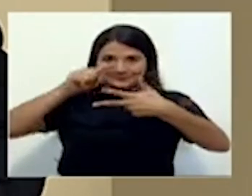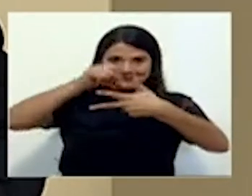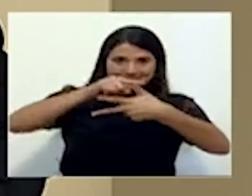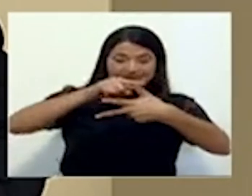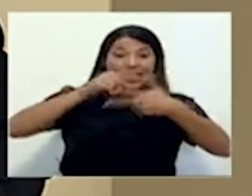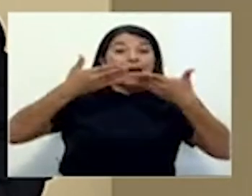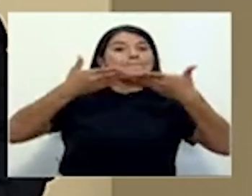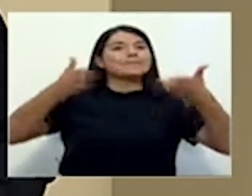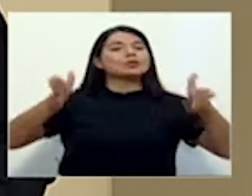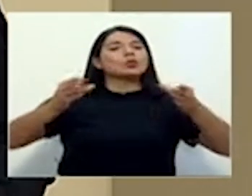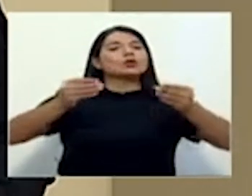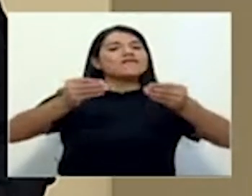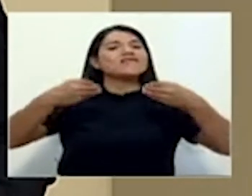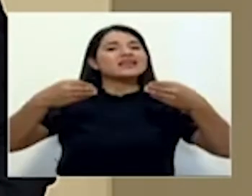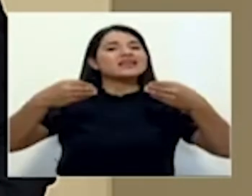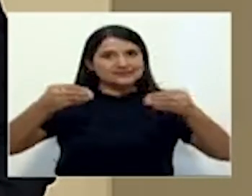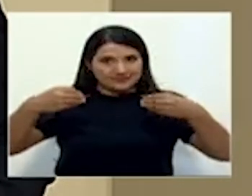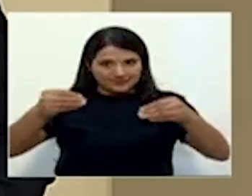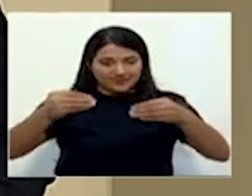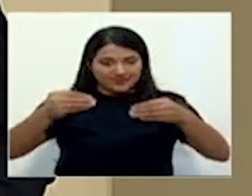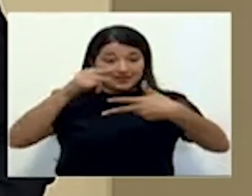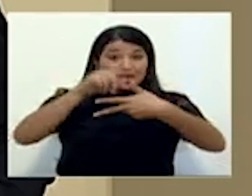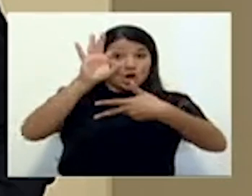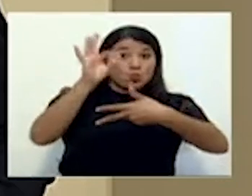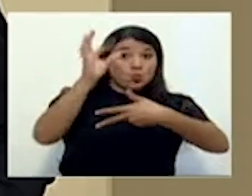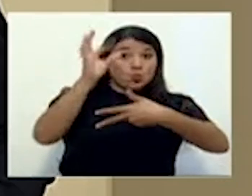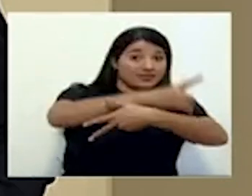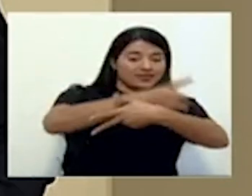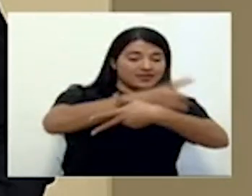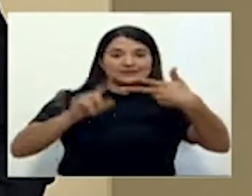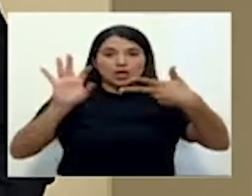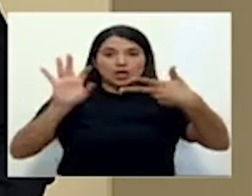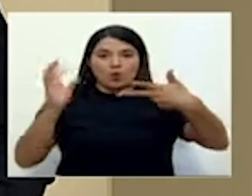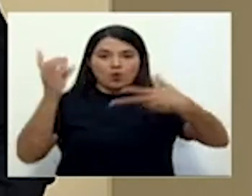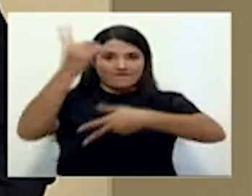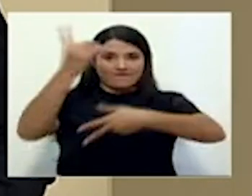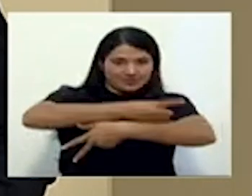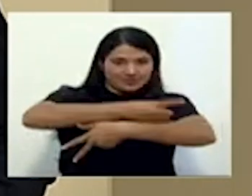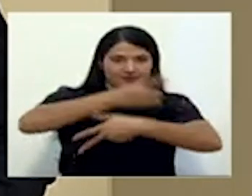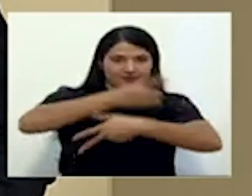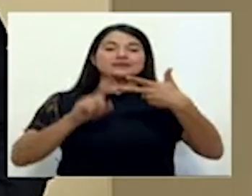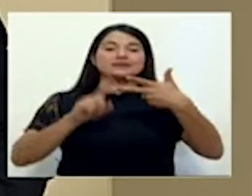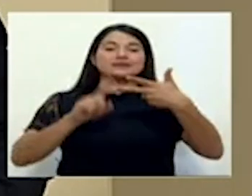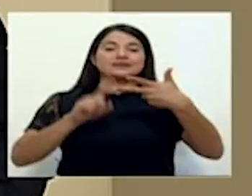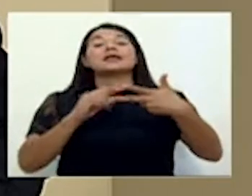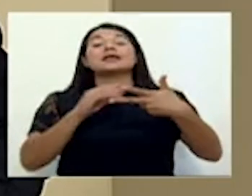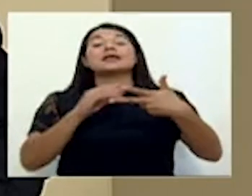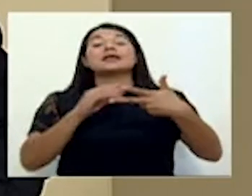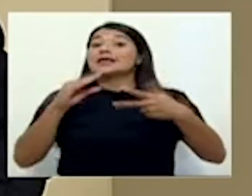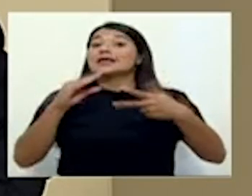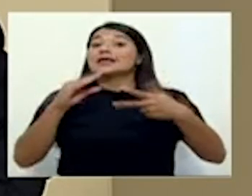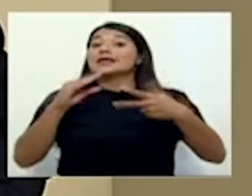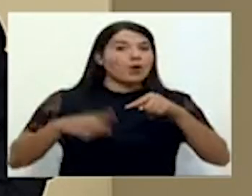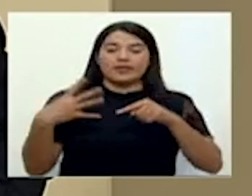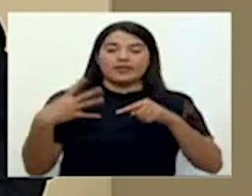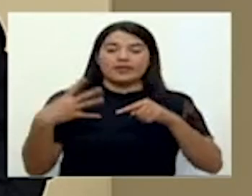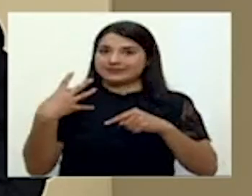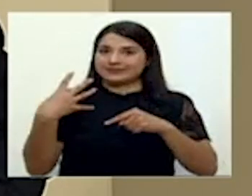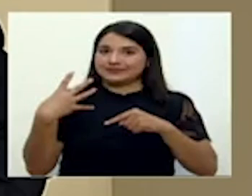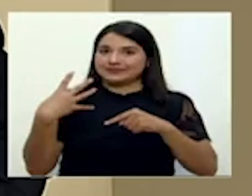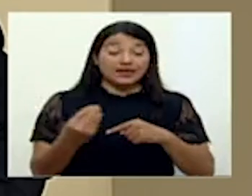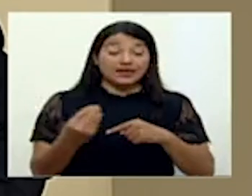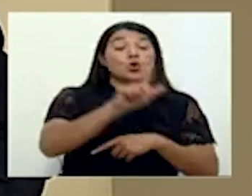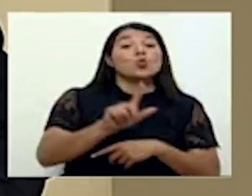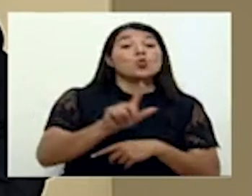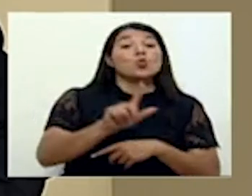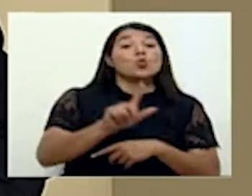mañana a cinco de la tarde, y no circulan, salvo la lista de excepciones según números de placa, los lunes, placa uno y dos,